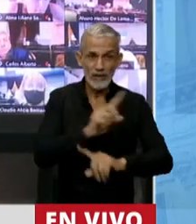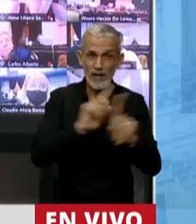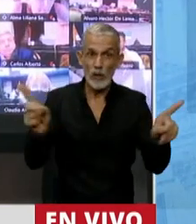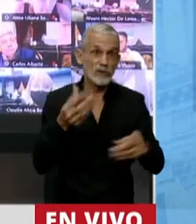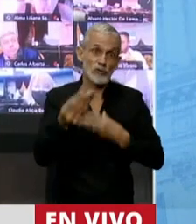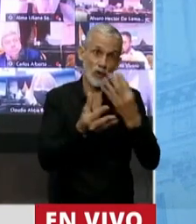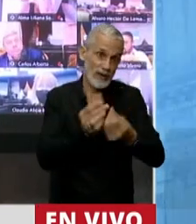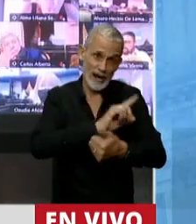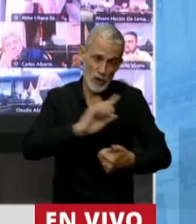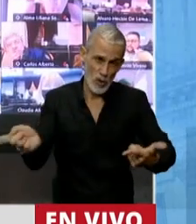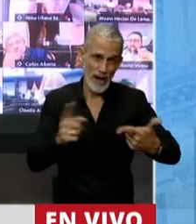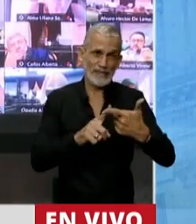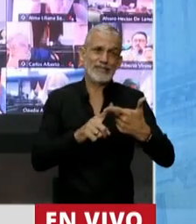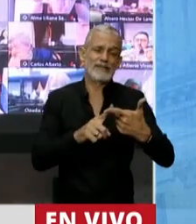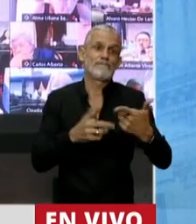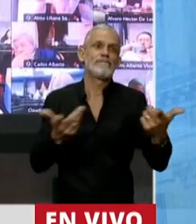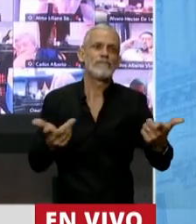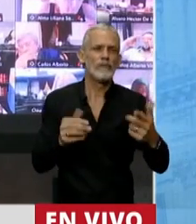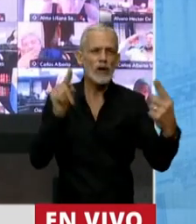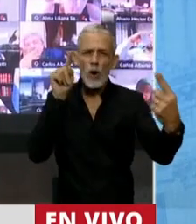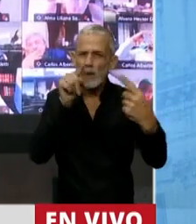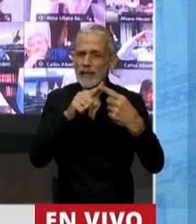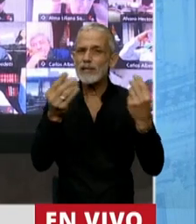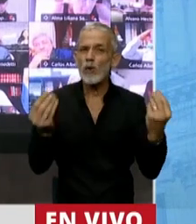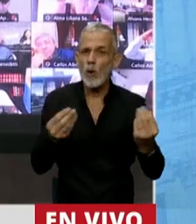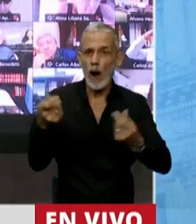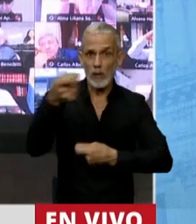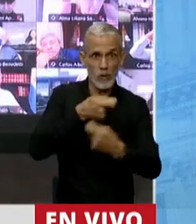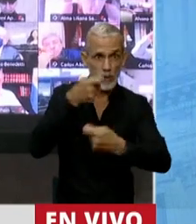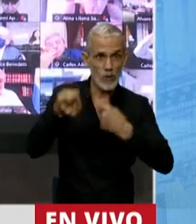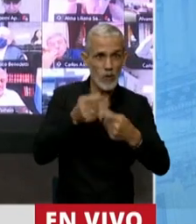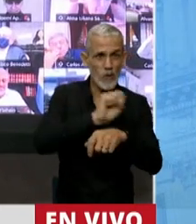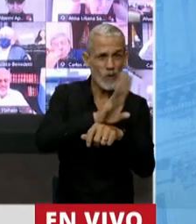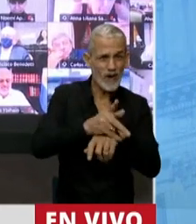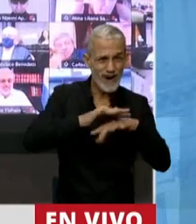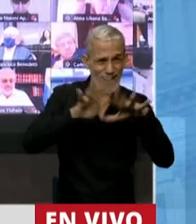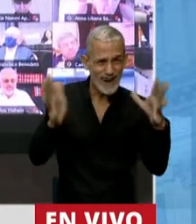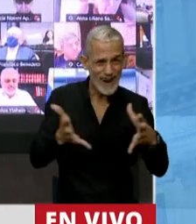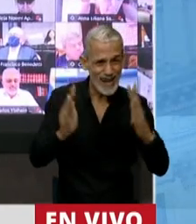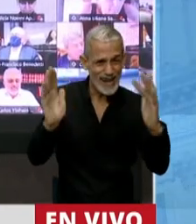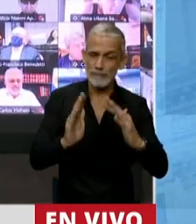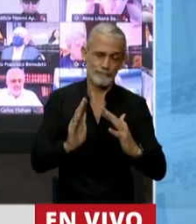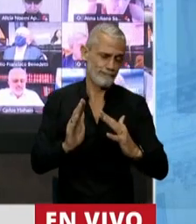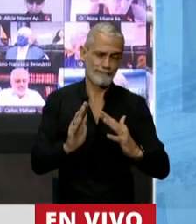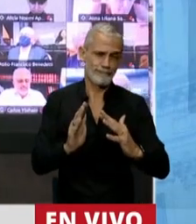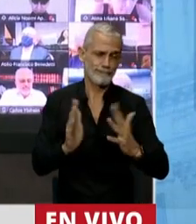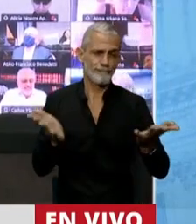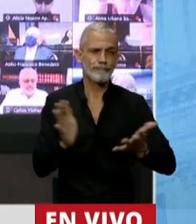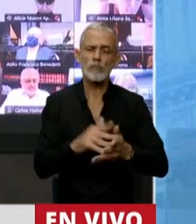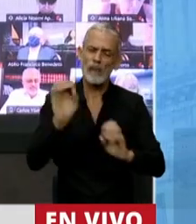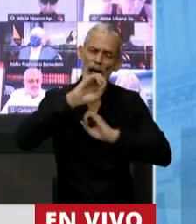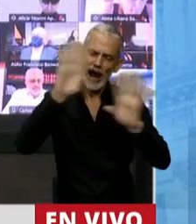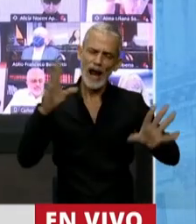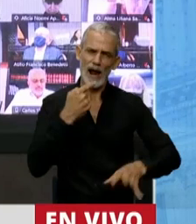es solidario y mucho menos está dirigido a financiar los efectos de la pandemia. Vamos a hablar